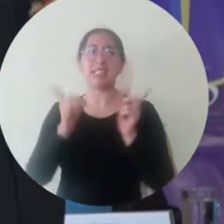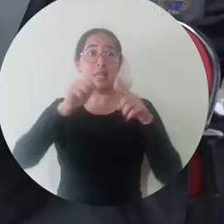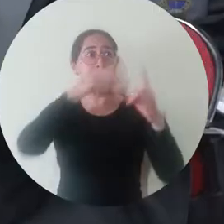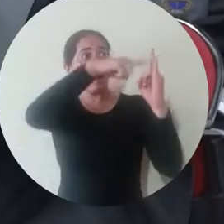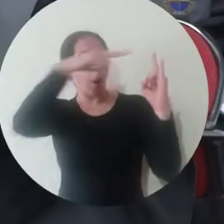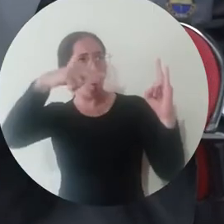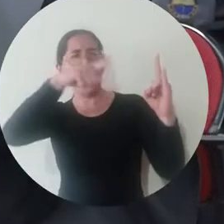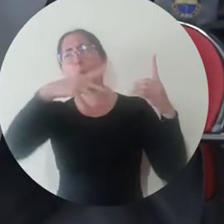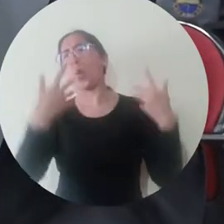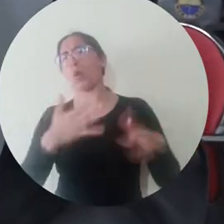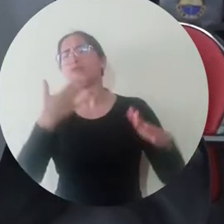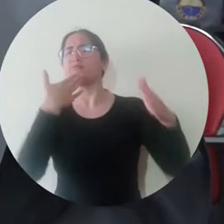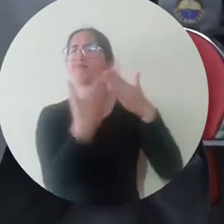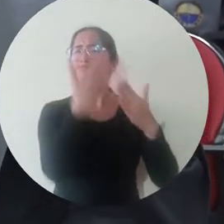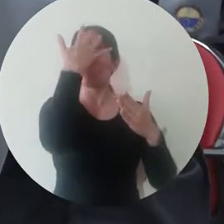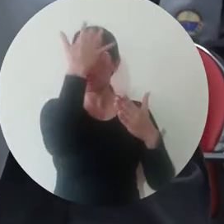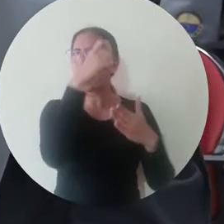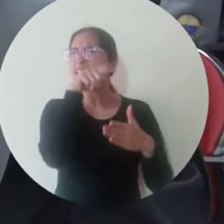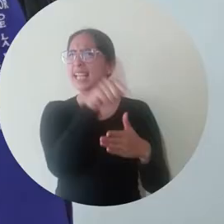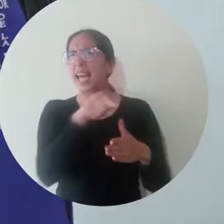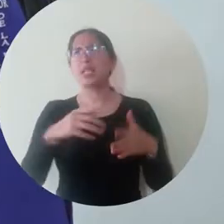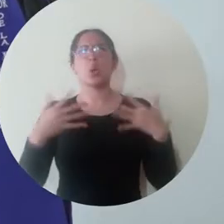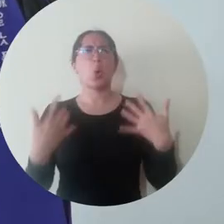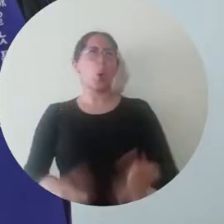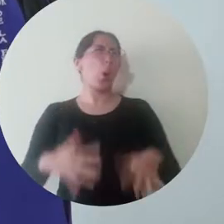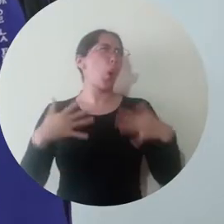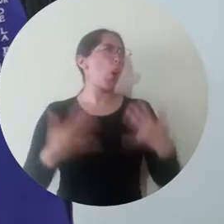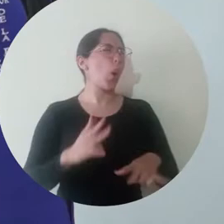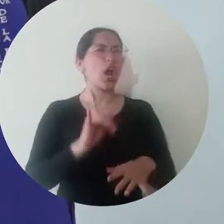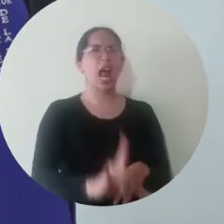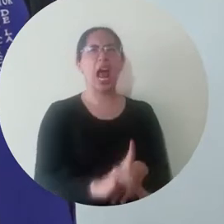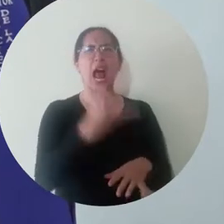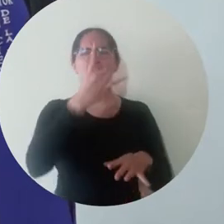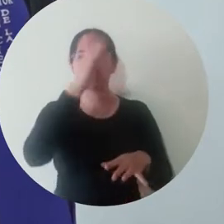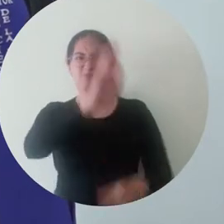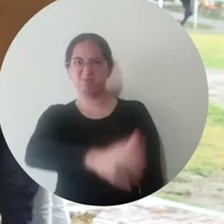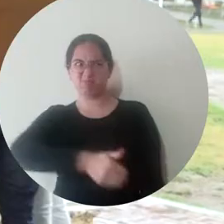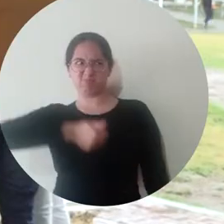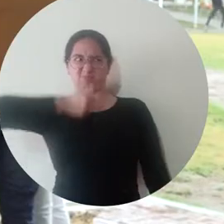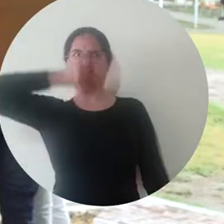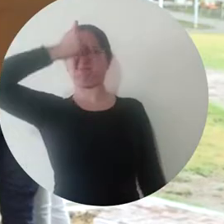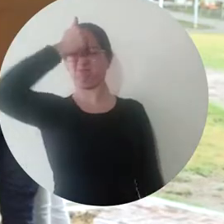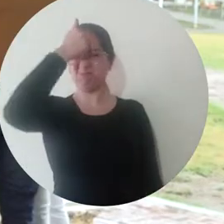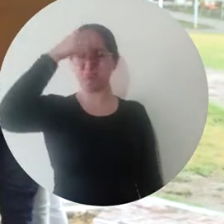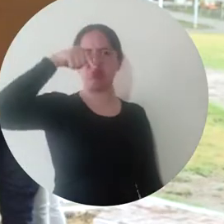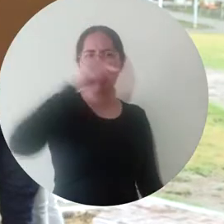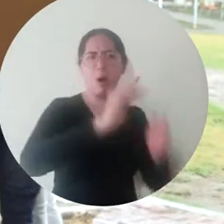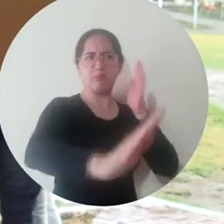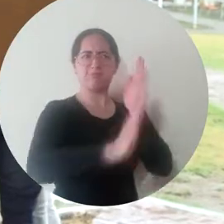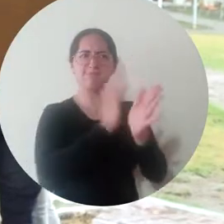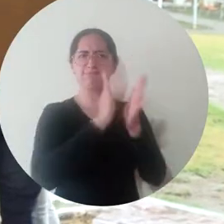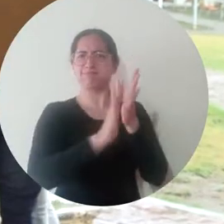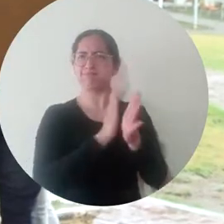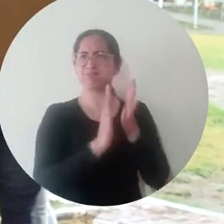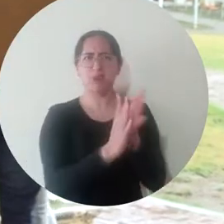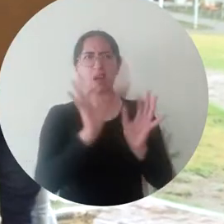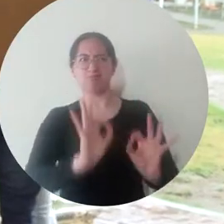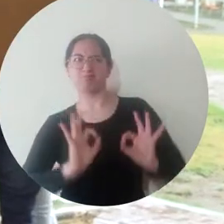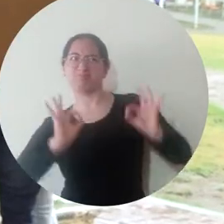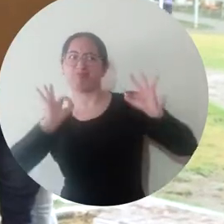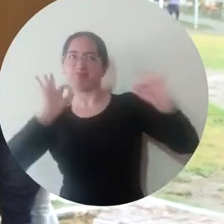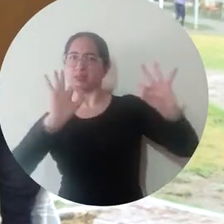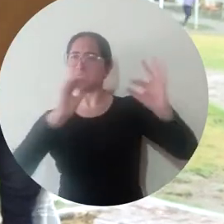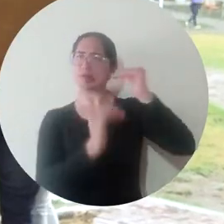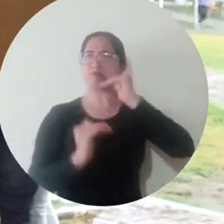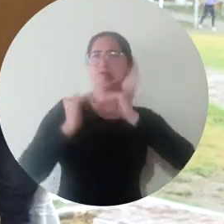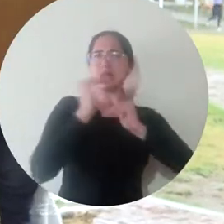que ella es. La Universidad Magdalena la verdad es un claustro y eso es un valor importantísimo que